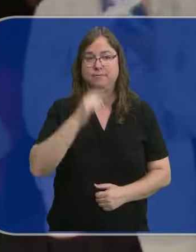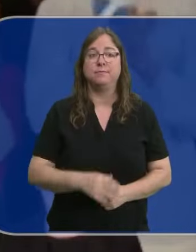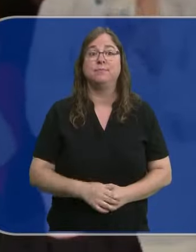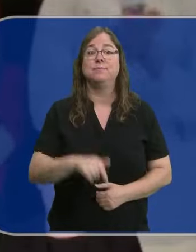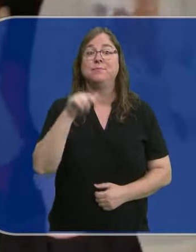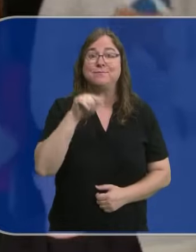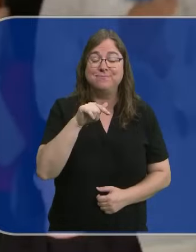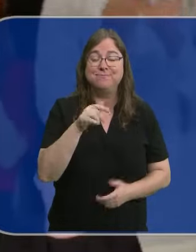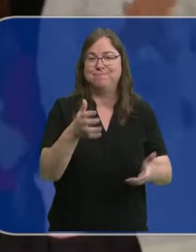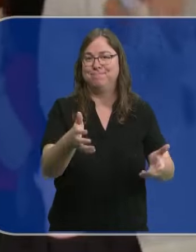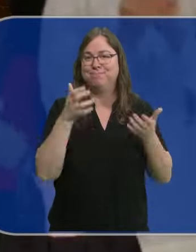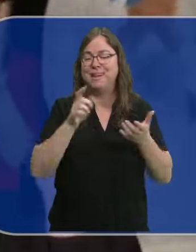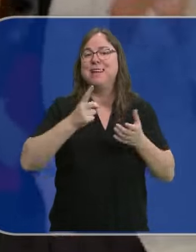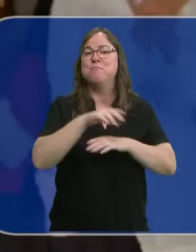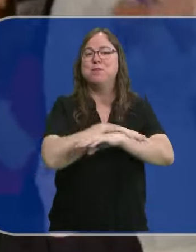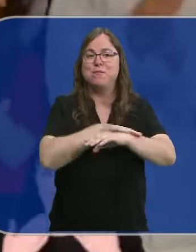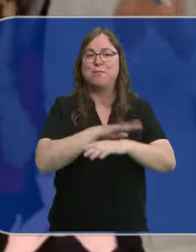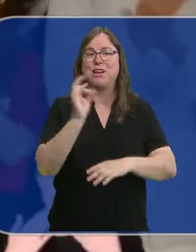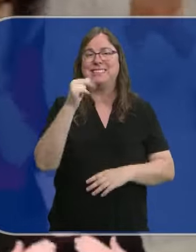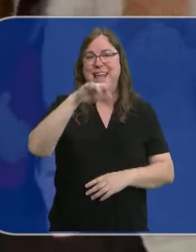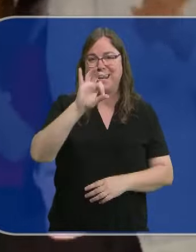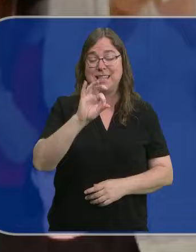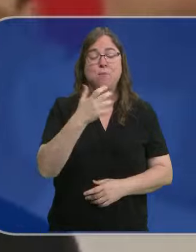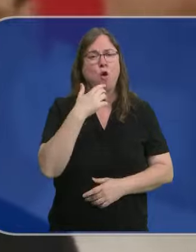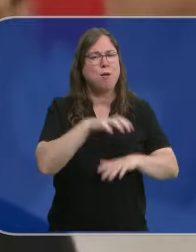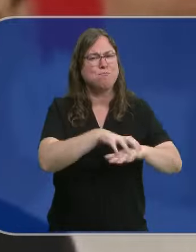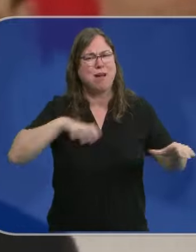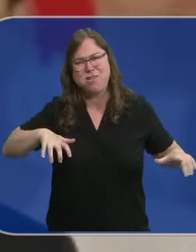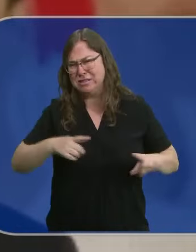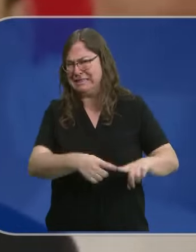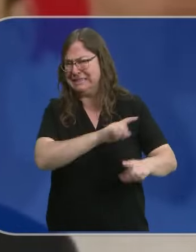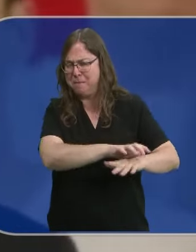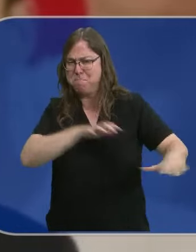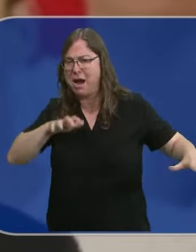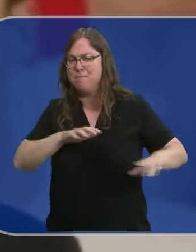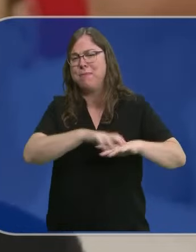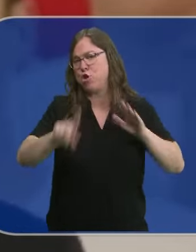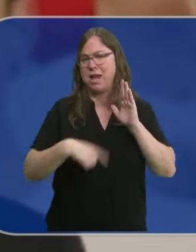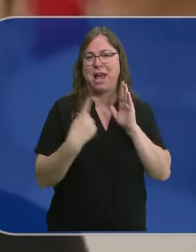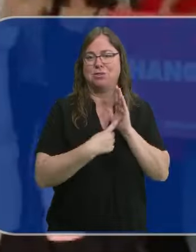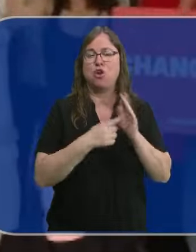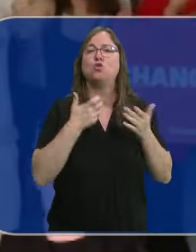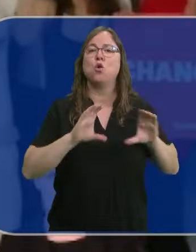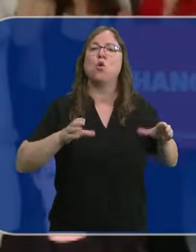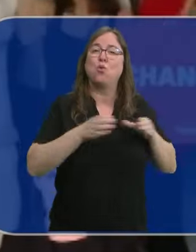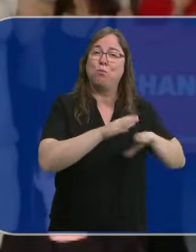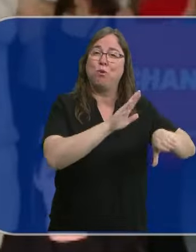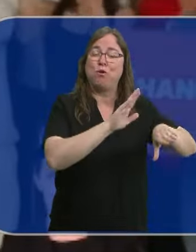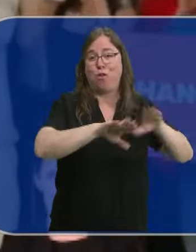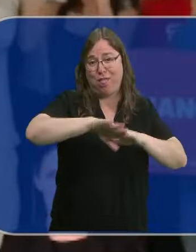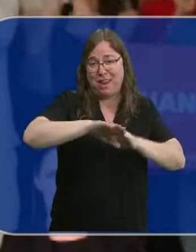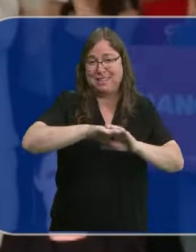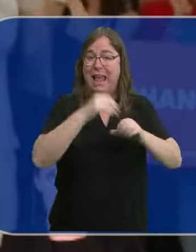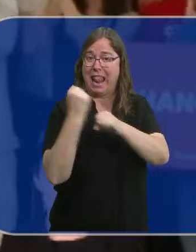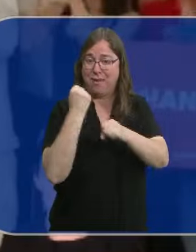Keir Starmer es el nuevo primer ministro del Reino Unido. Lo ha hecho gracias a la amplia mayoría absoluta que han conseguido los laboristas en las elecciones británicas.